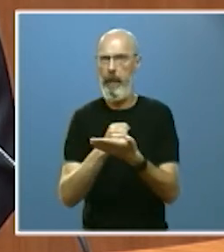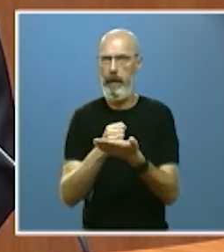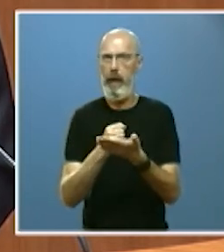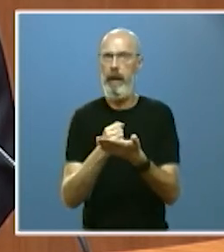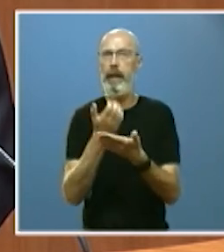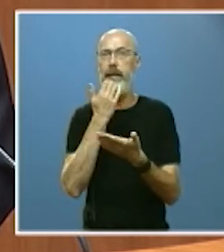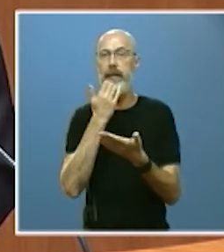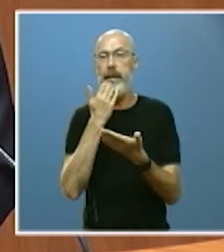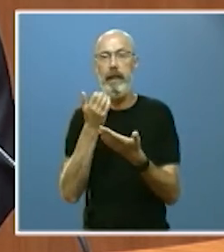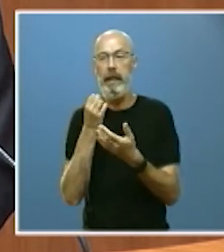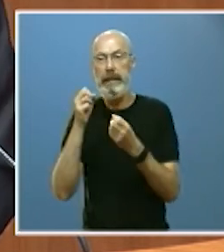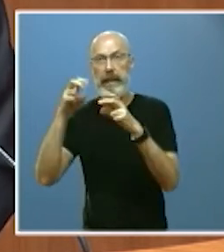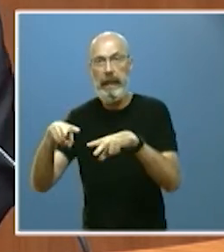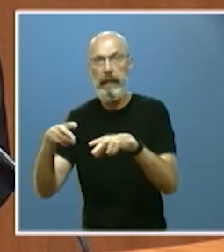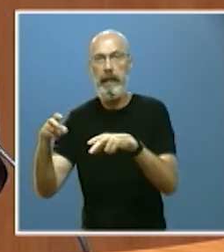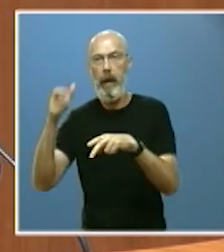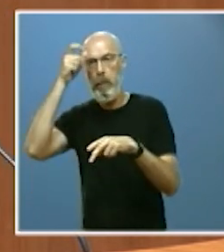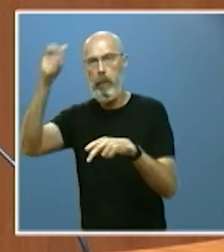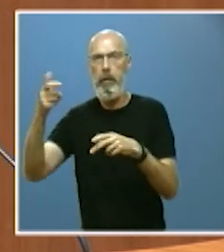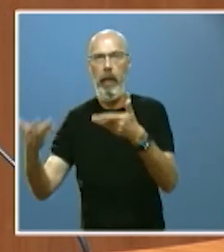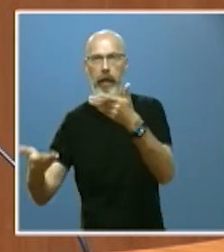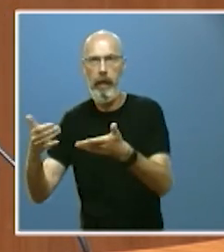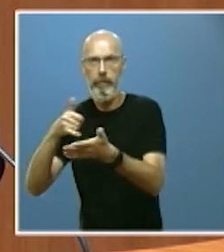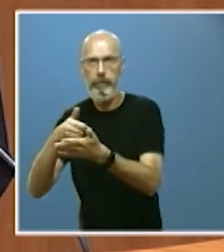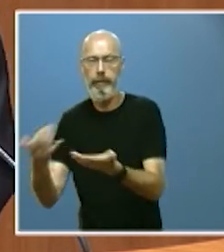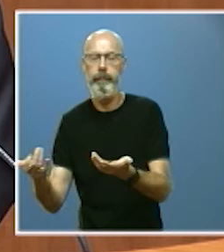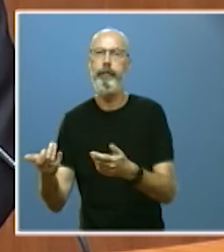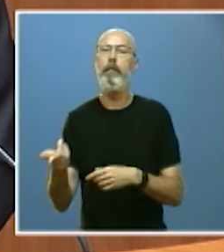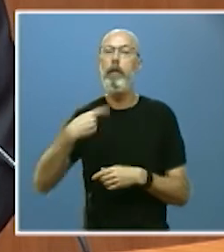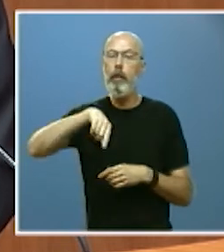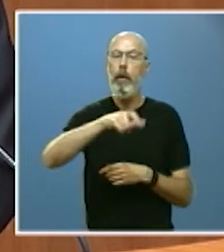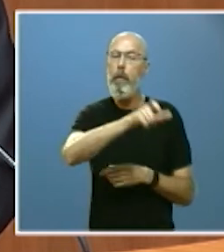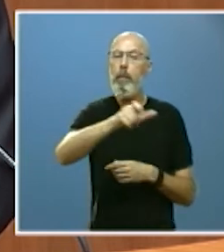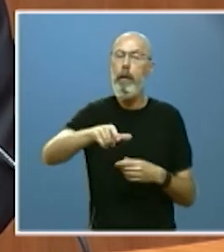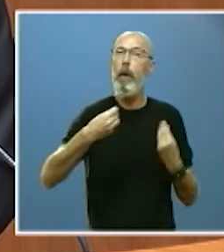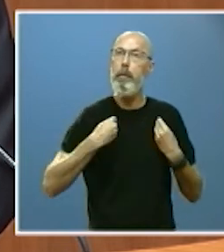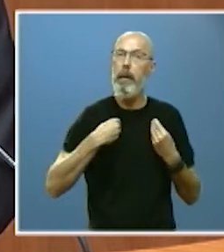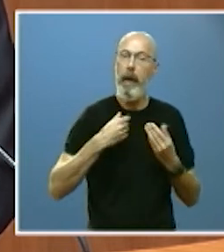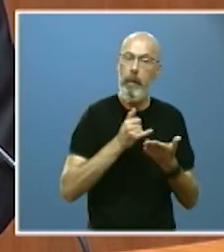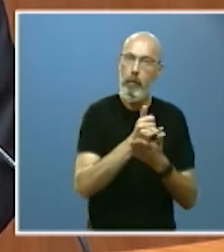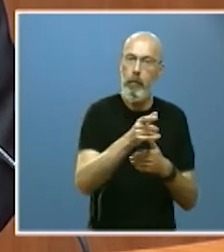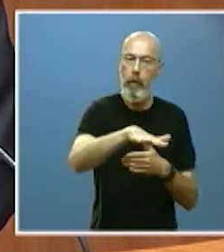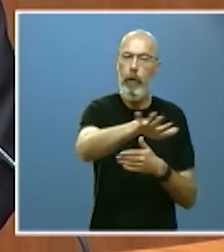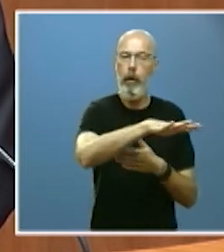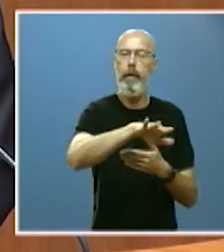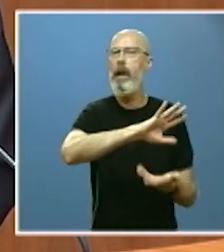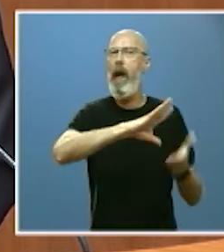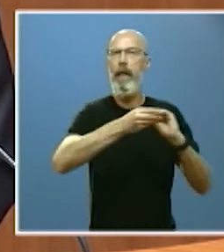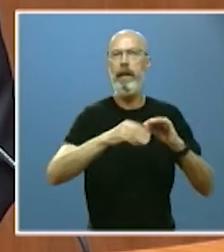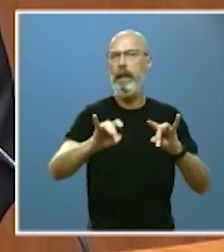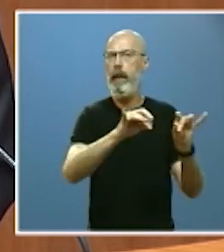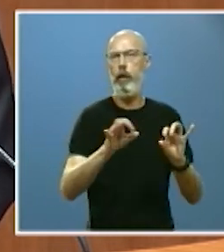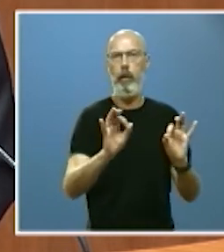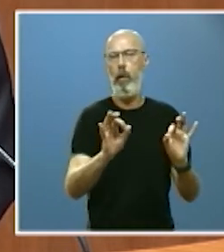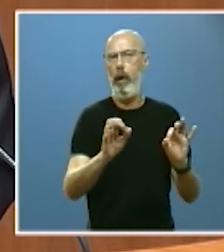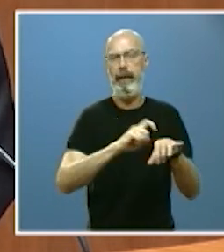no sería sostenible nuestra educación tiene entre sus principales rasgos su adaptación a un territorio rural donde no existe